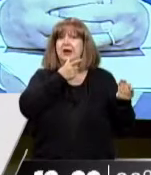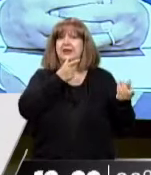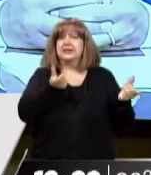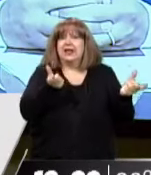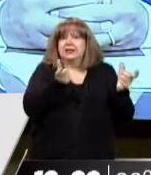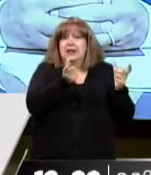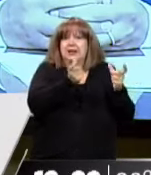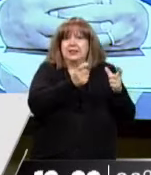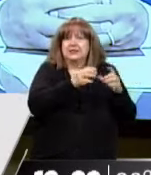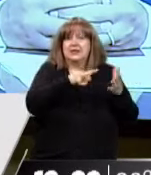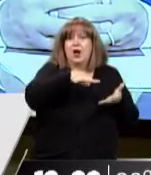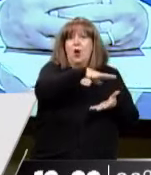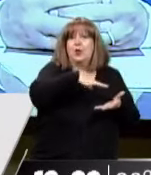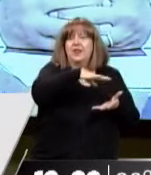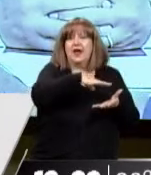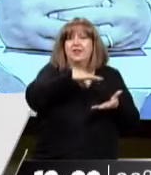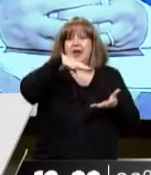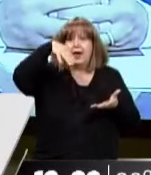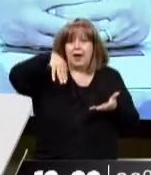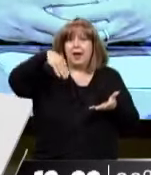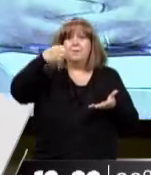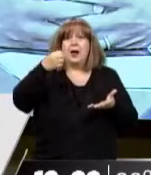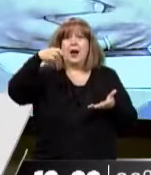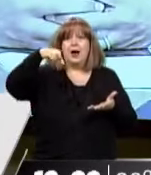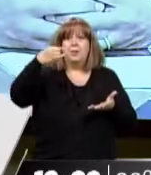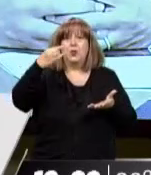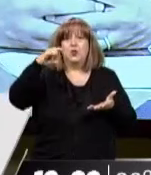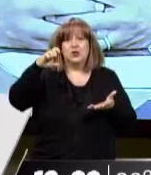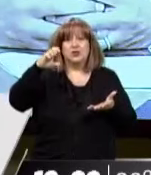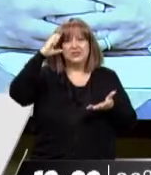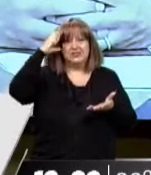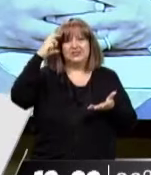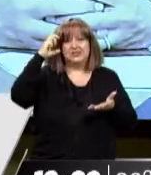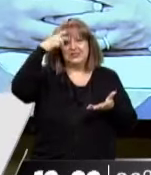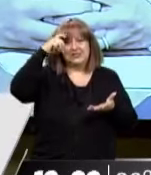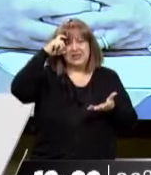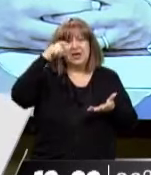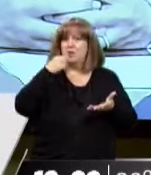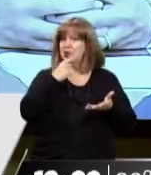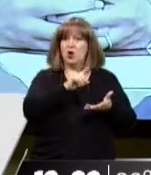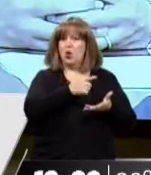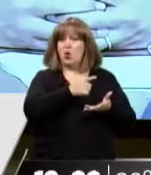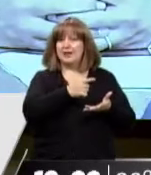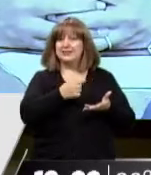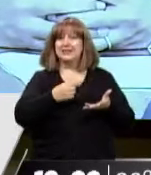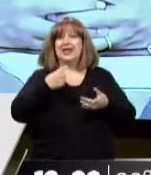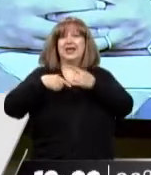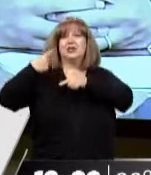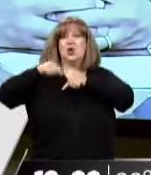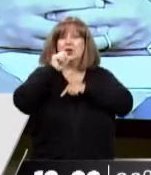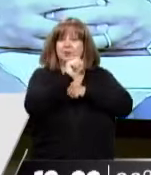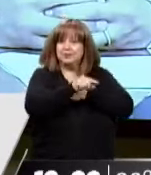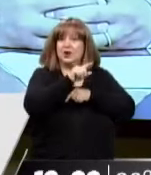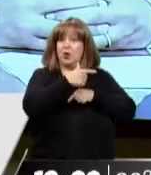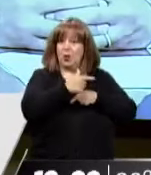se auto-perciben así y reclaman la posesión y la ocupación de tierras. Esto generó un rápido roce con la